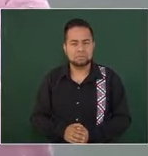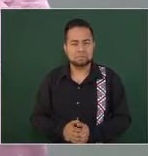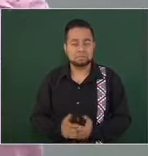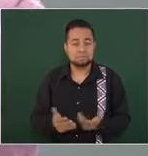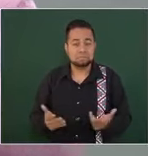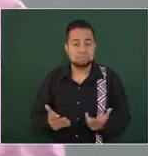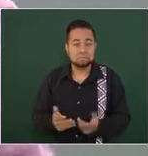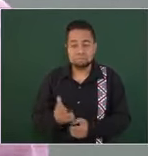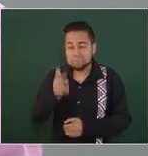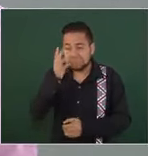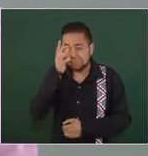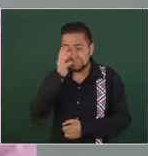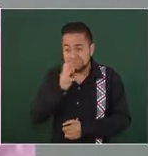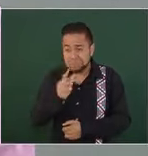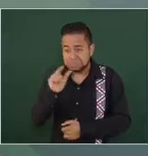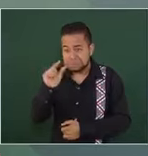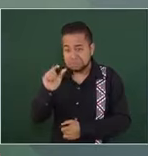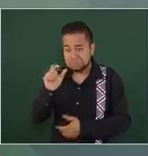migajas